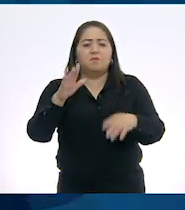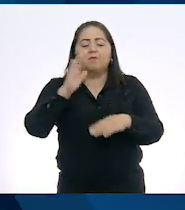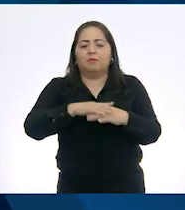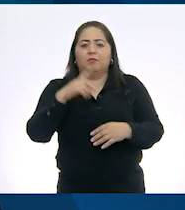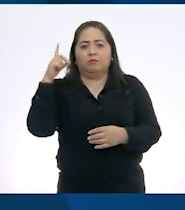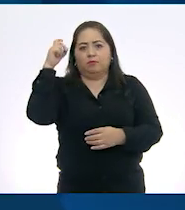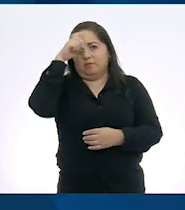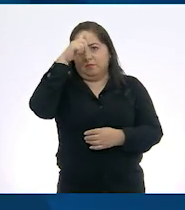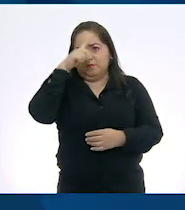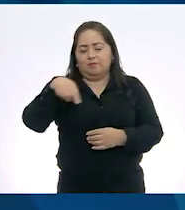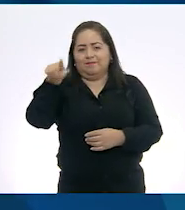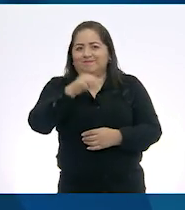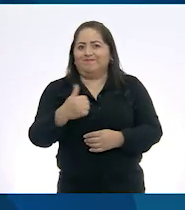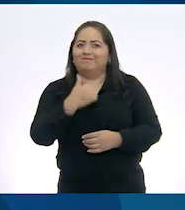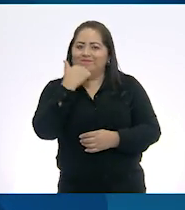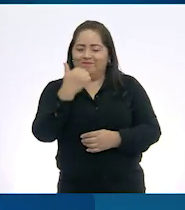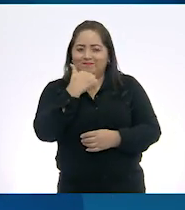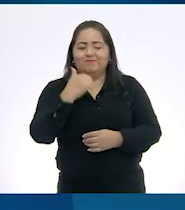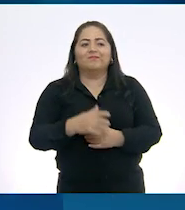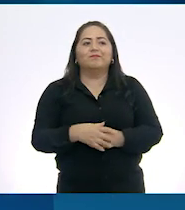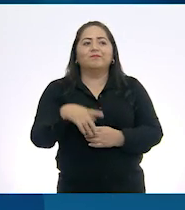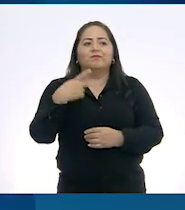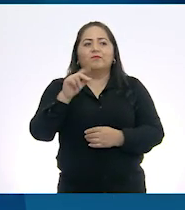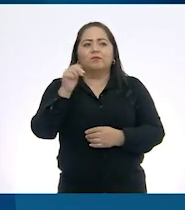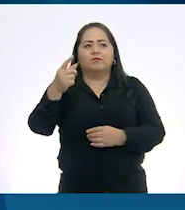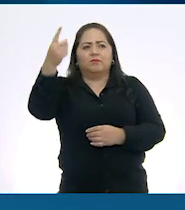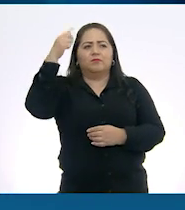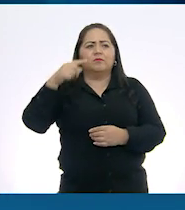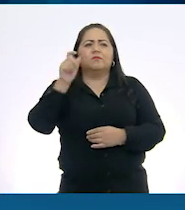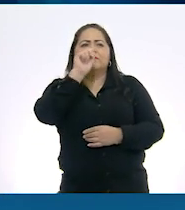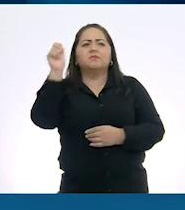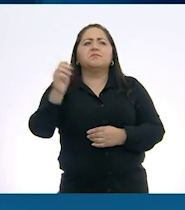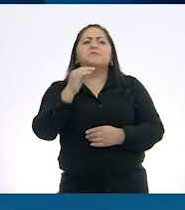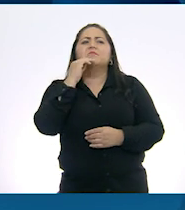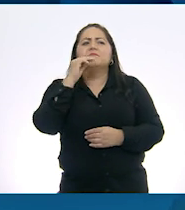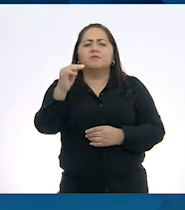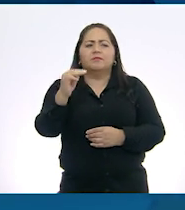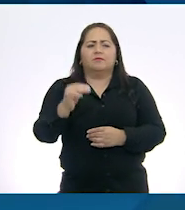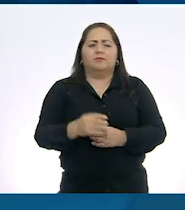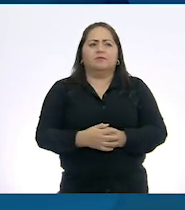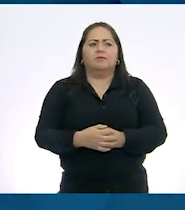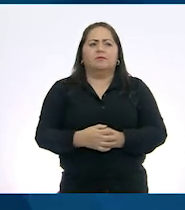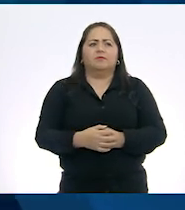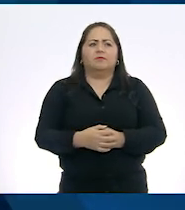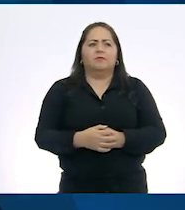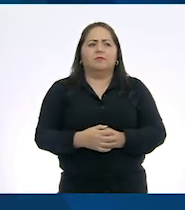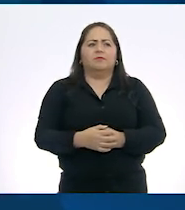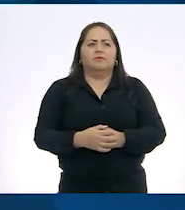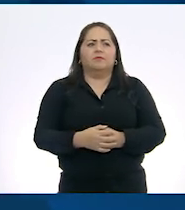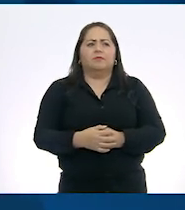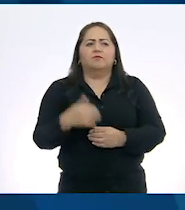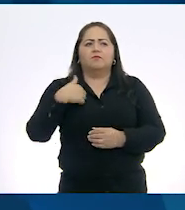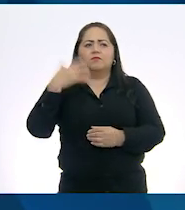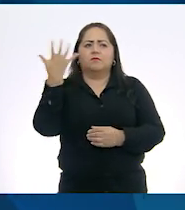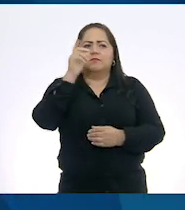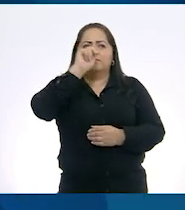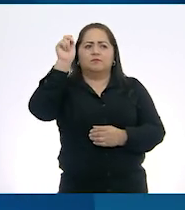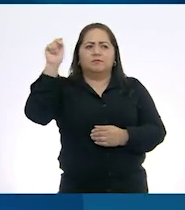difícil será para los alumnos. Le doy a Siguiente y escribo un mensaje de acierto. Luego voy a escribir bien.